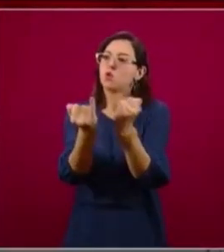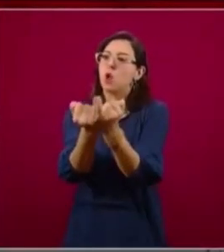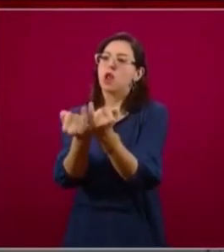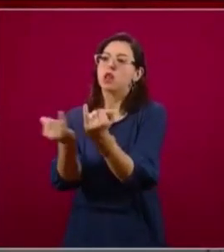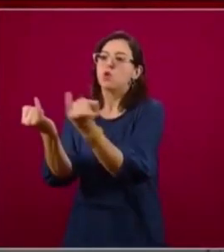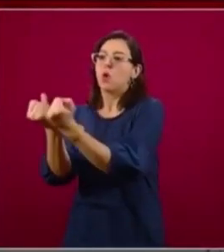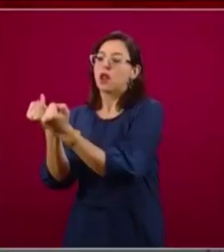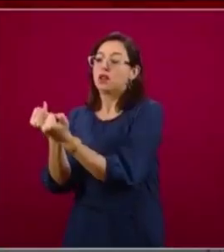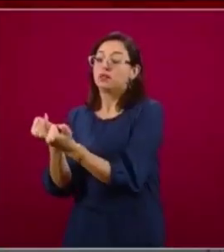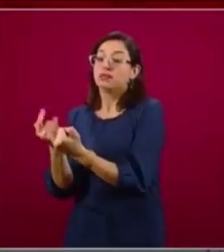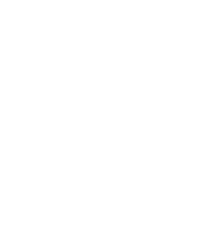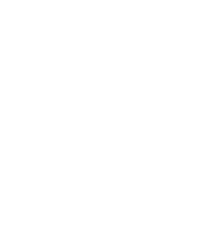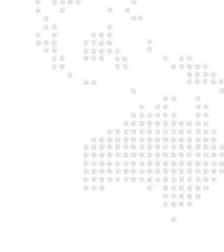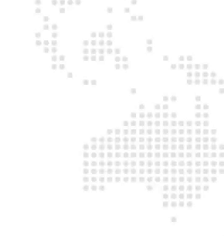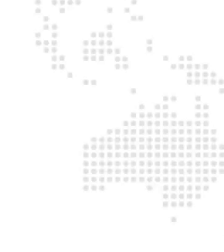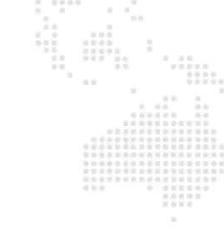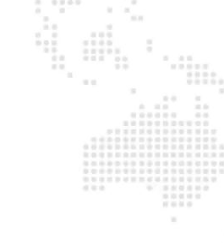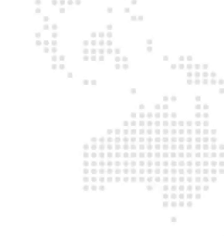más lo requiere.